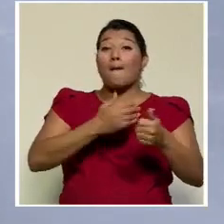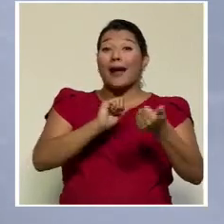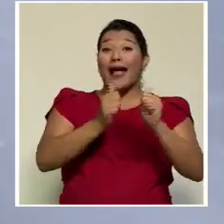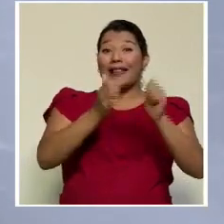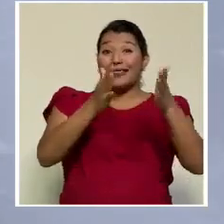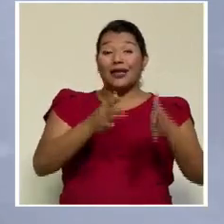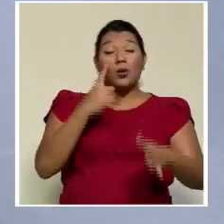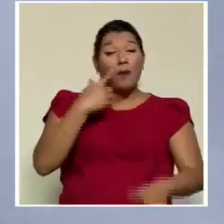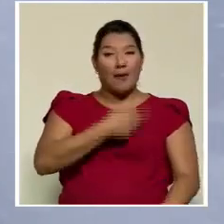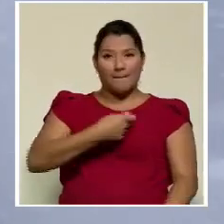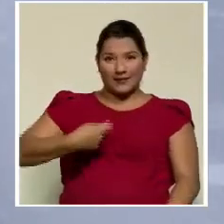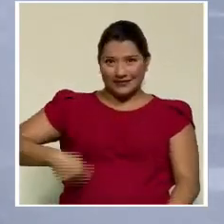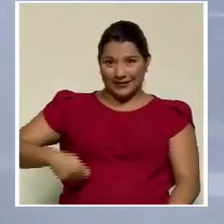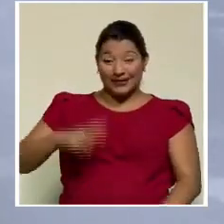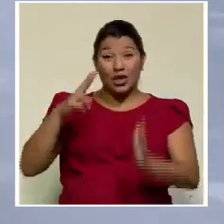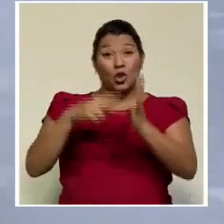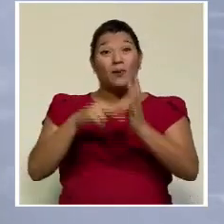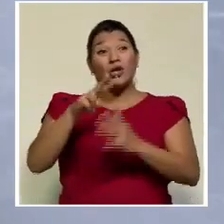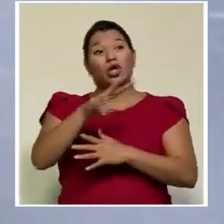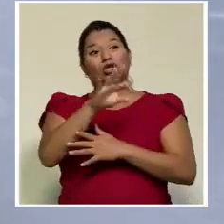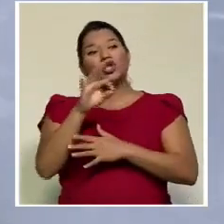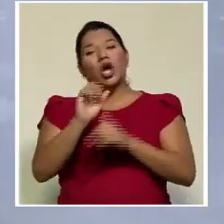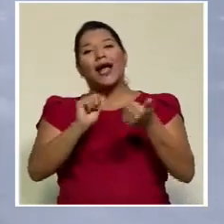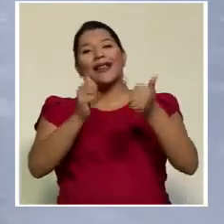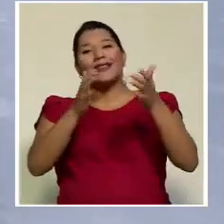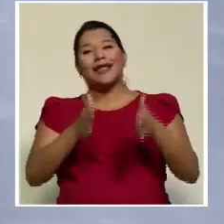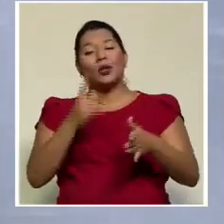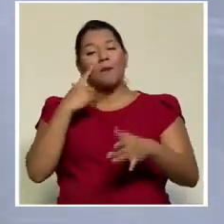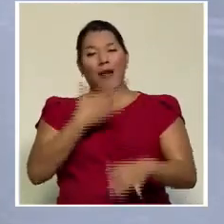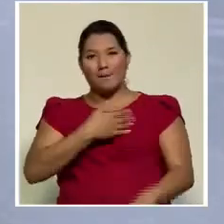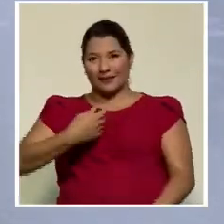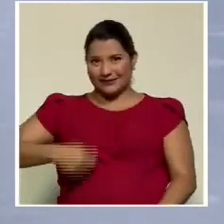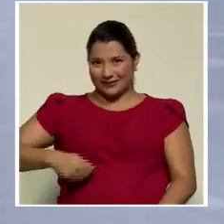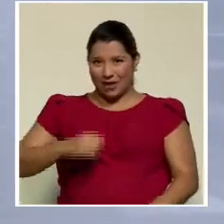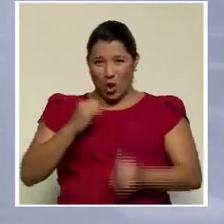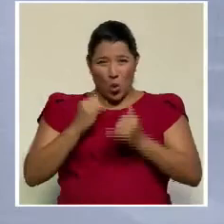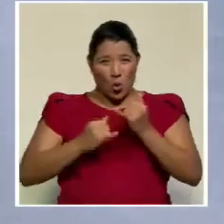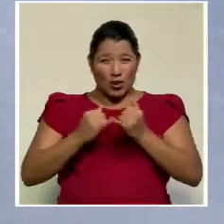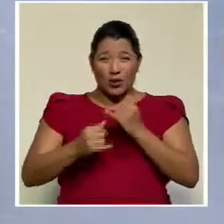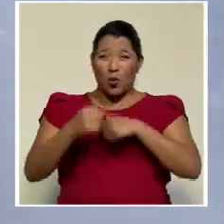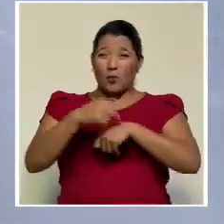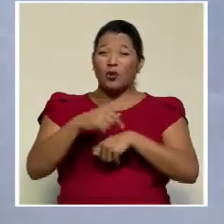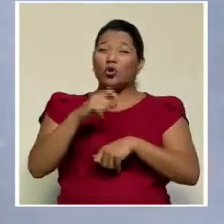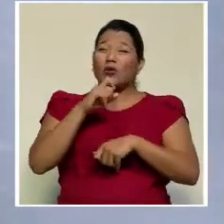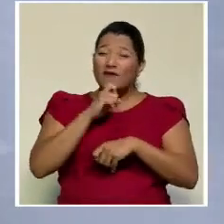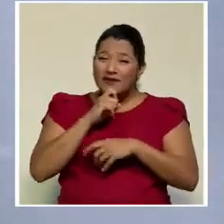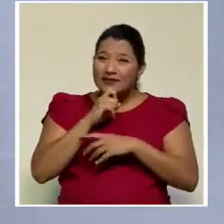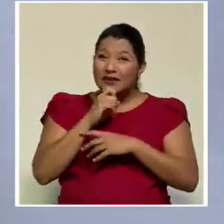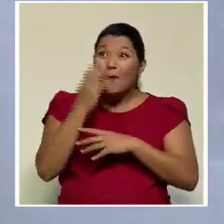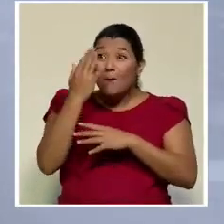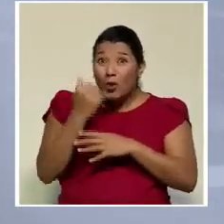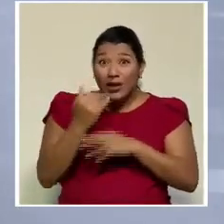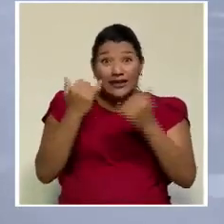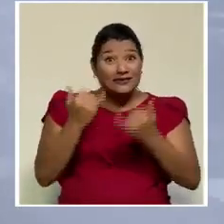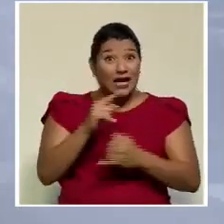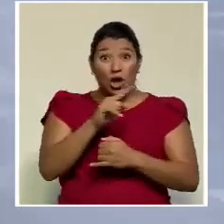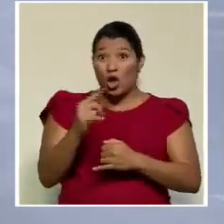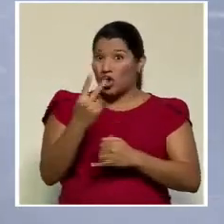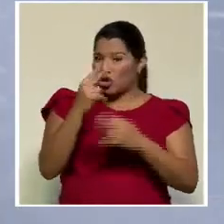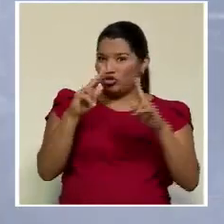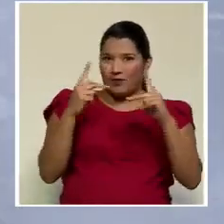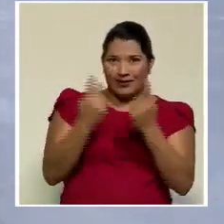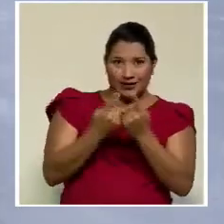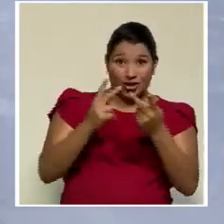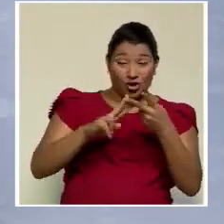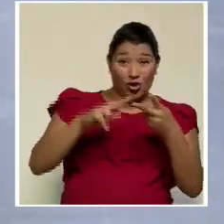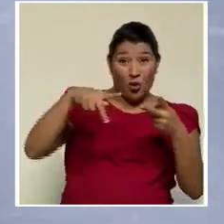elegido como candidato presidencial. Era el final de la época dura del bipartidismo y encabezar la papeleta